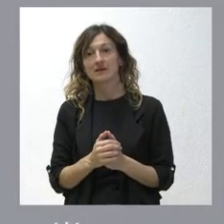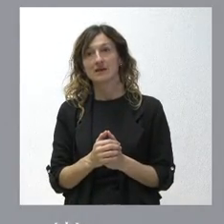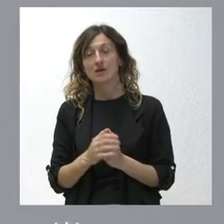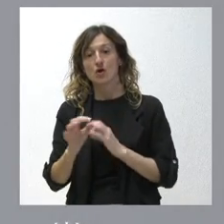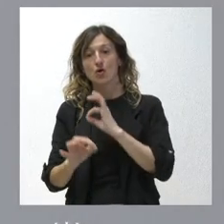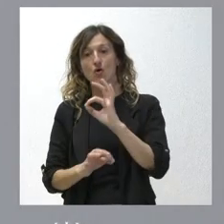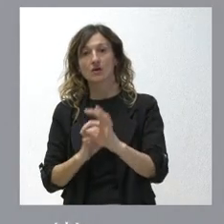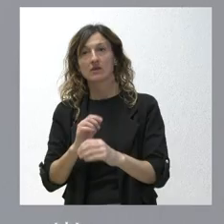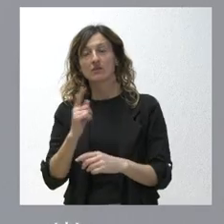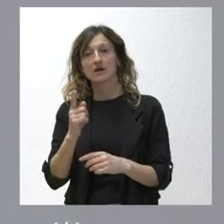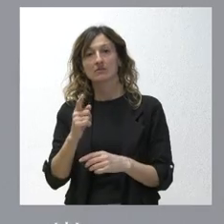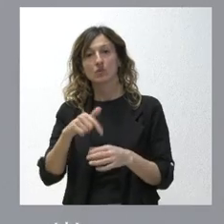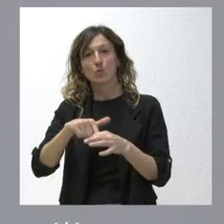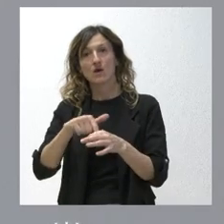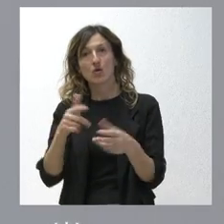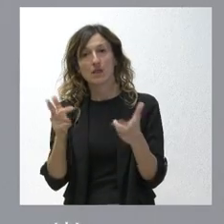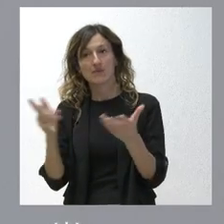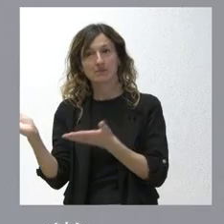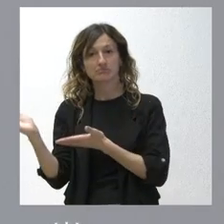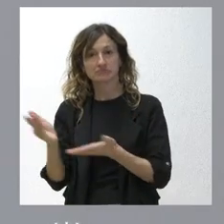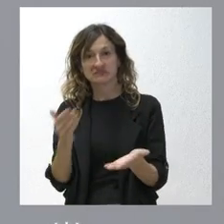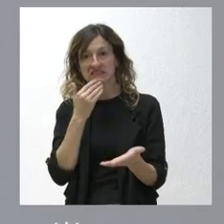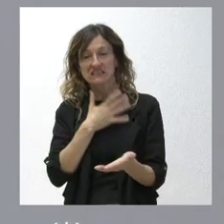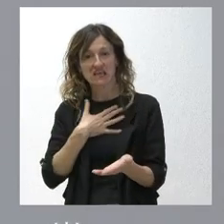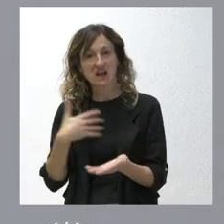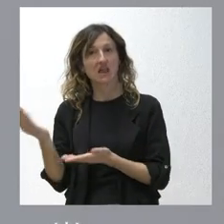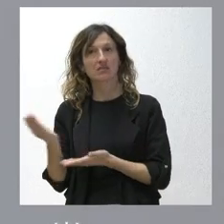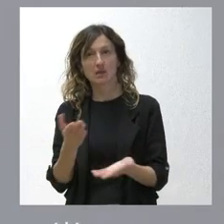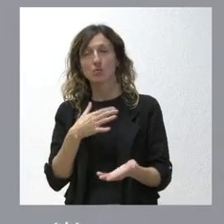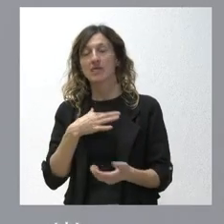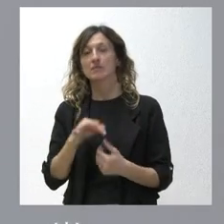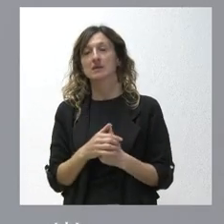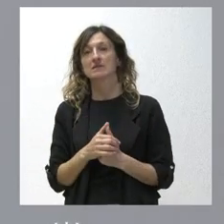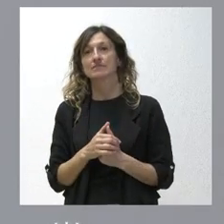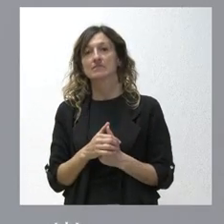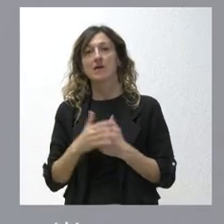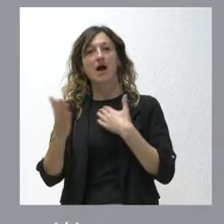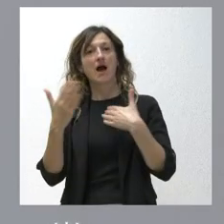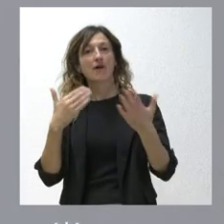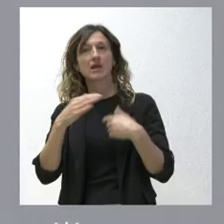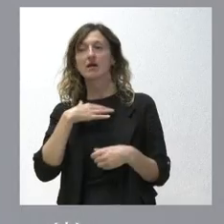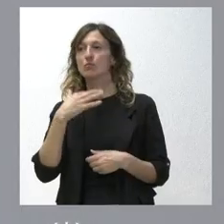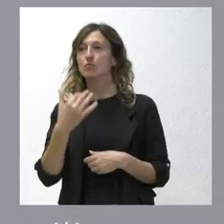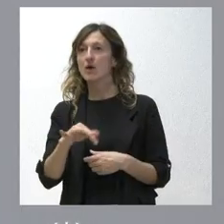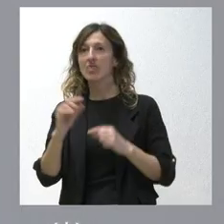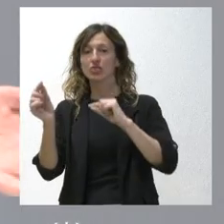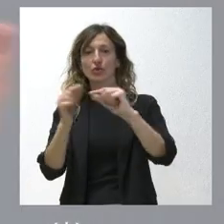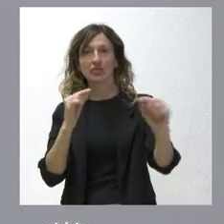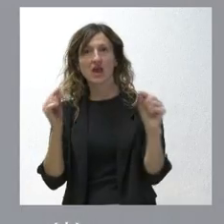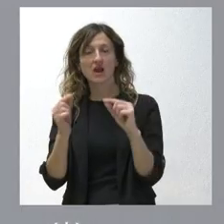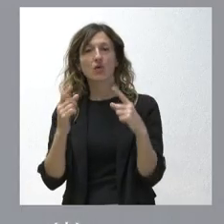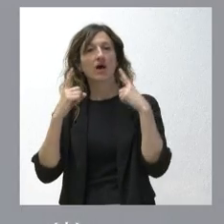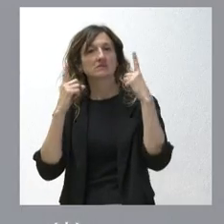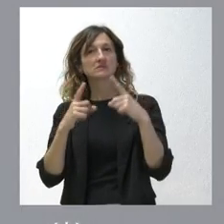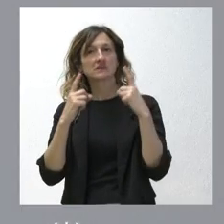finalmente deciden asistir pues que tengan el espacio y tiempo suficiente para poder hacerlo que podamos hablar que podamos dialogar he intentado